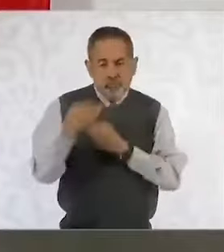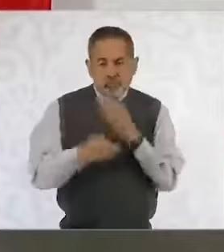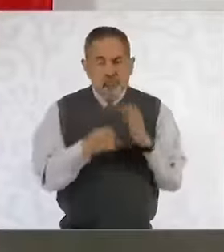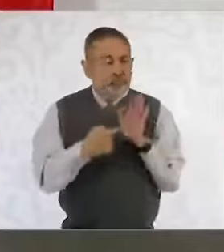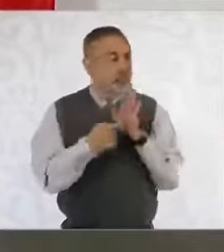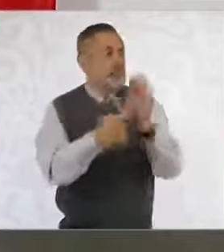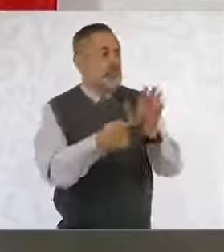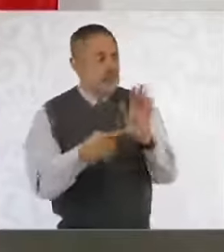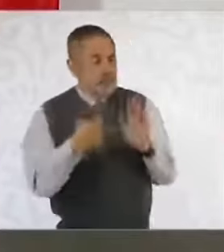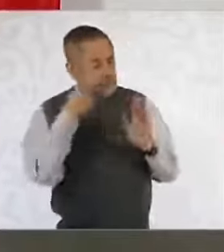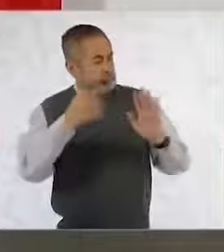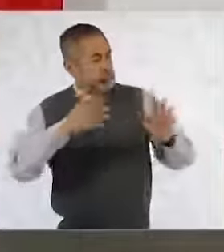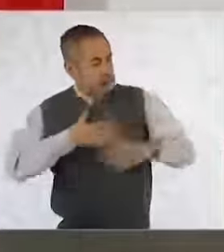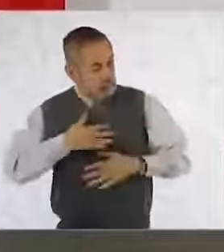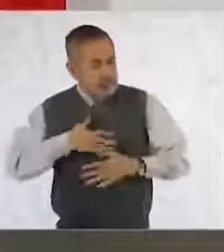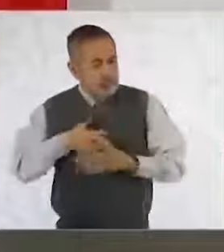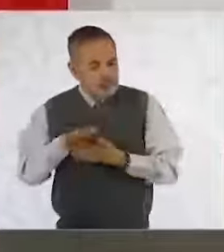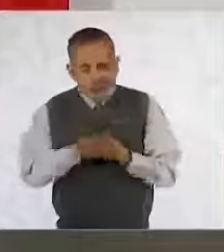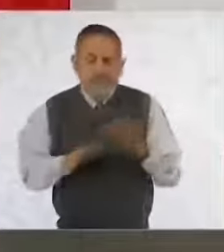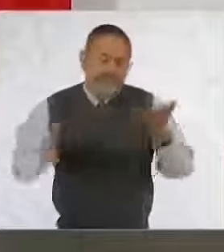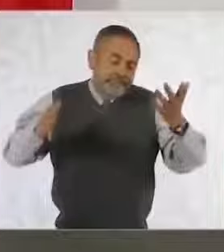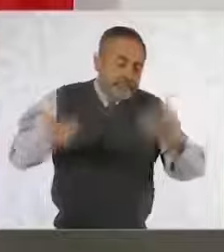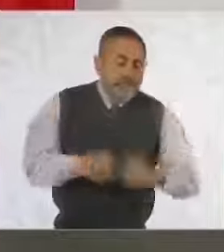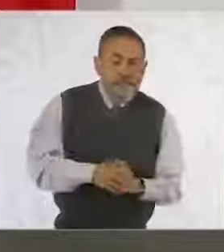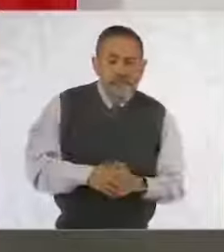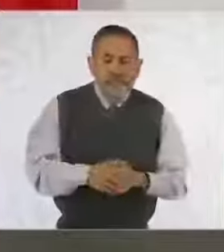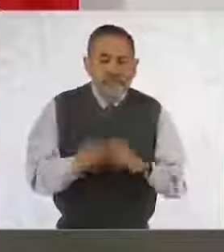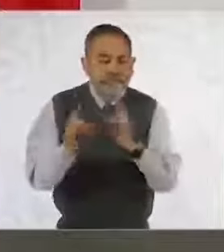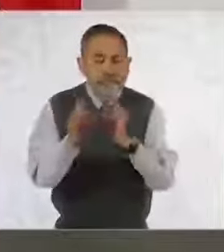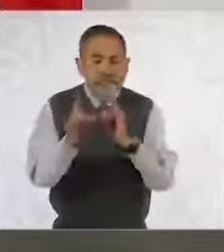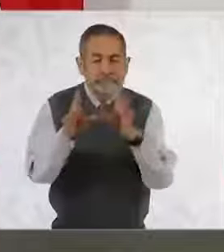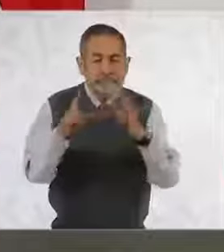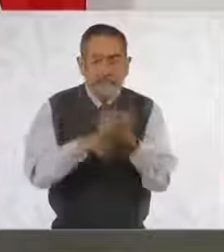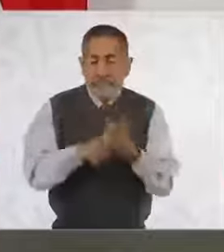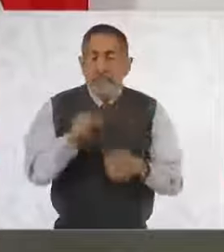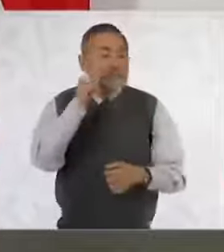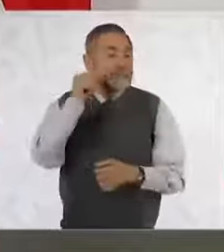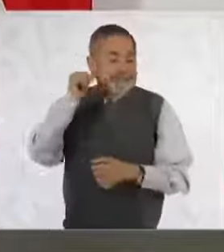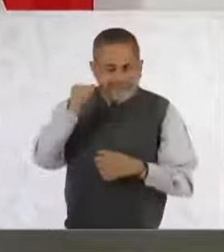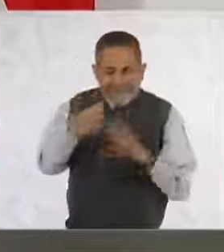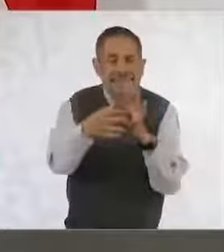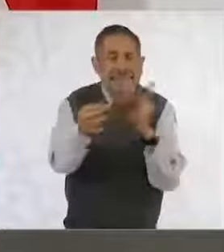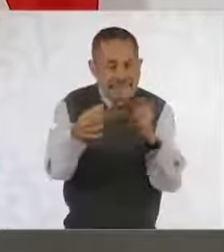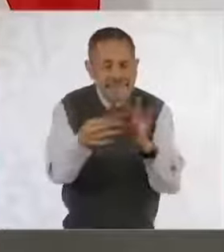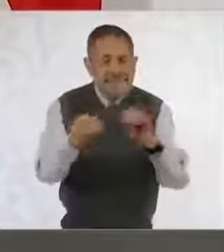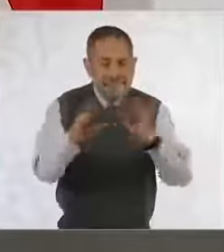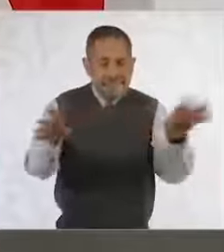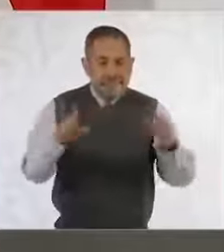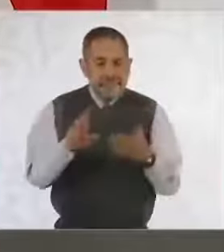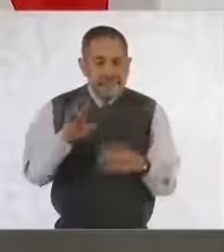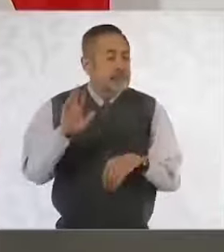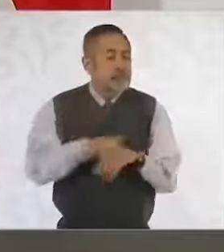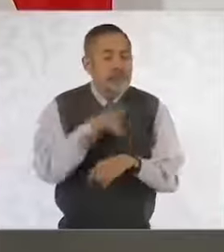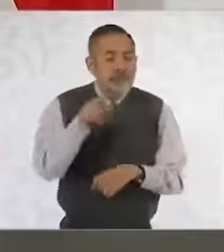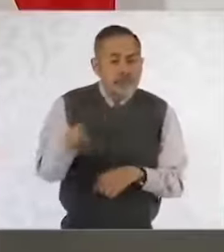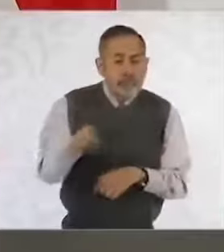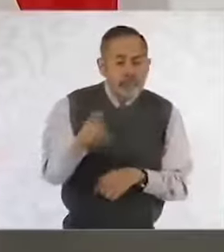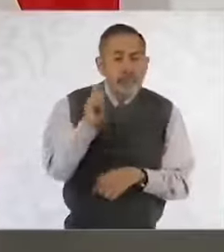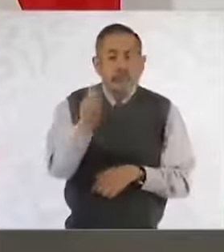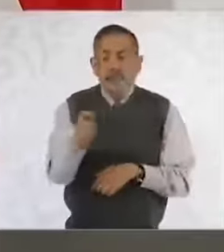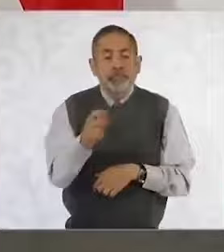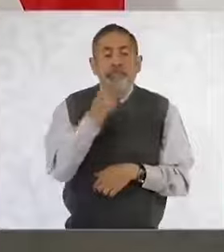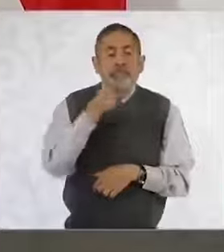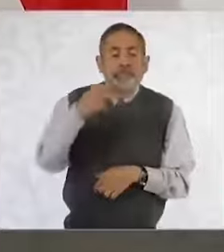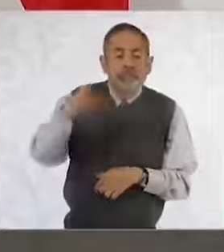ejemplo. A veces también, y se aclaró ayer, porque es importante, porque no es el uso de recursos